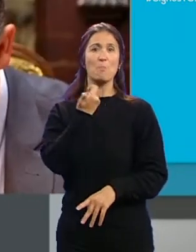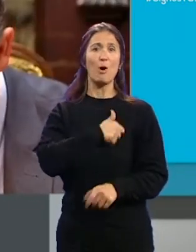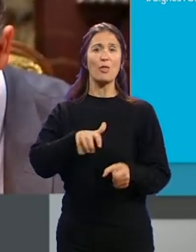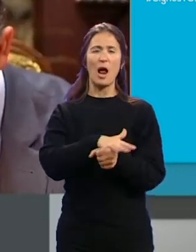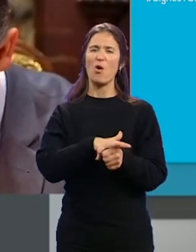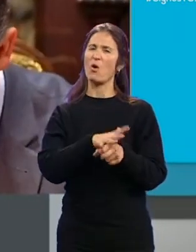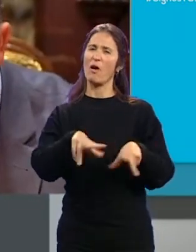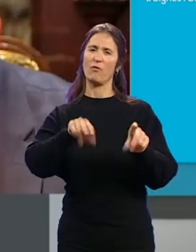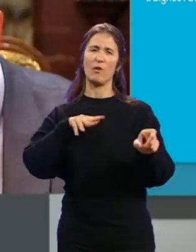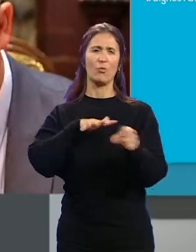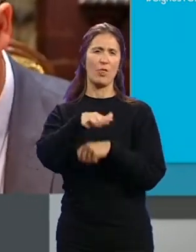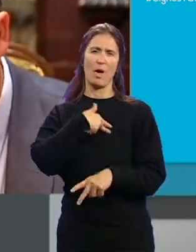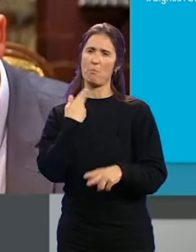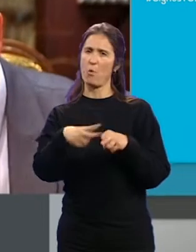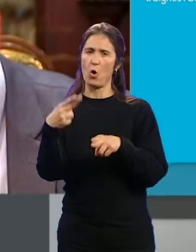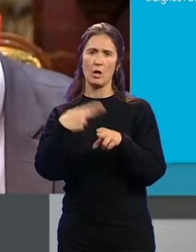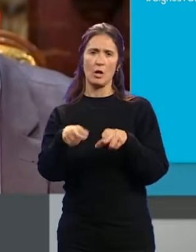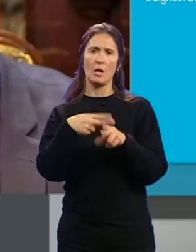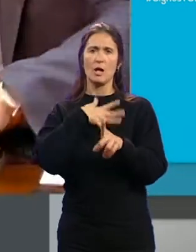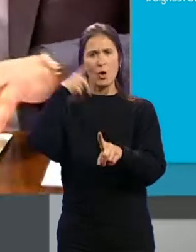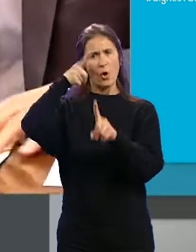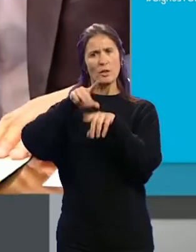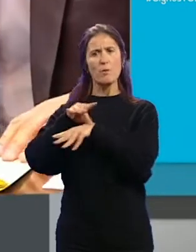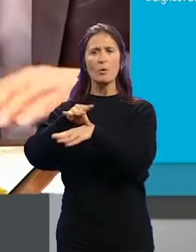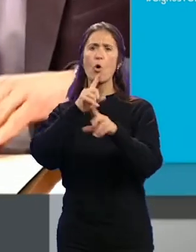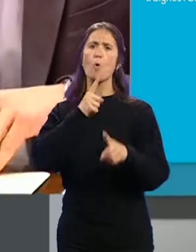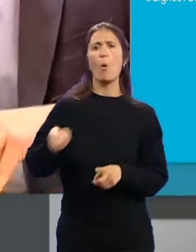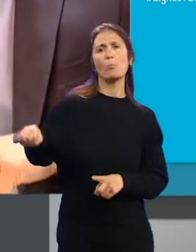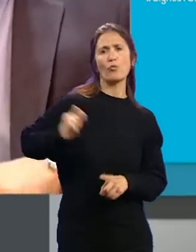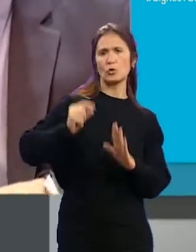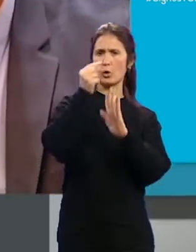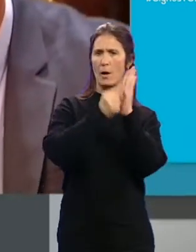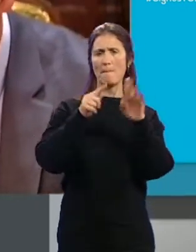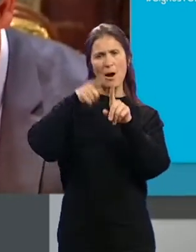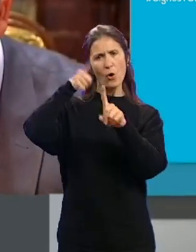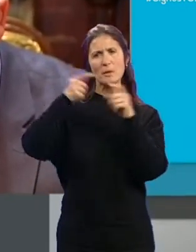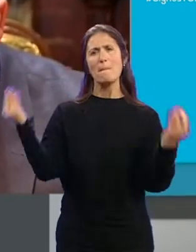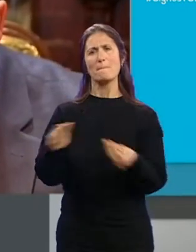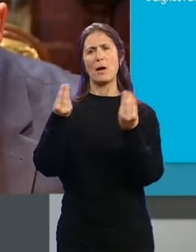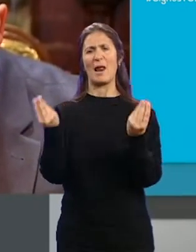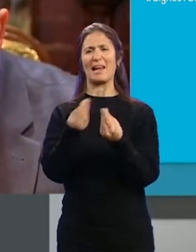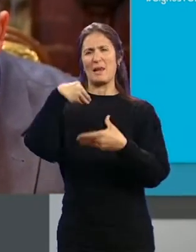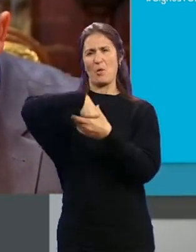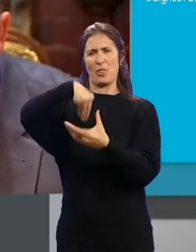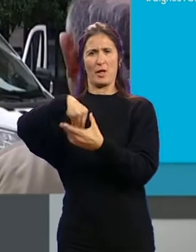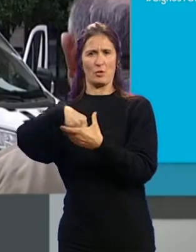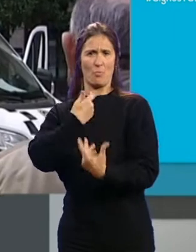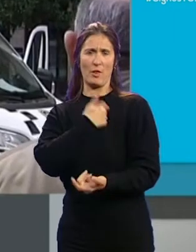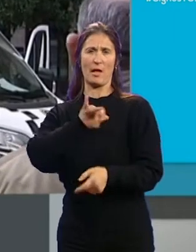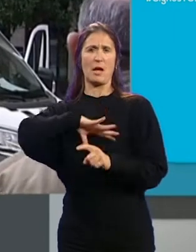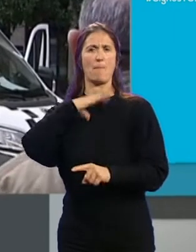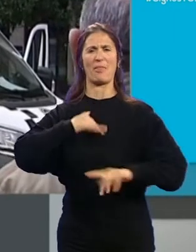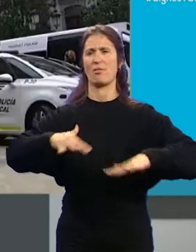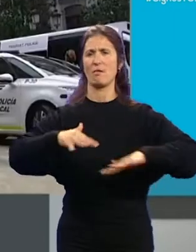local... ...y que esté dirigido exclusivamente... ...por criterios profesionales... ...en aras de mejorar el clima interno en el cuerpo... ...y su capacidad